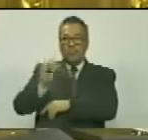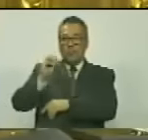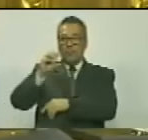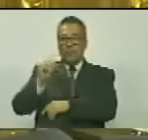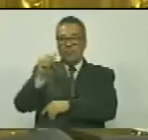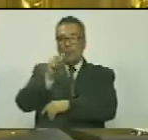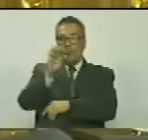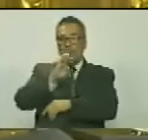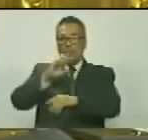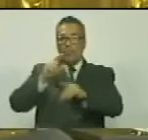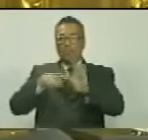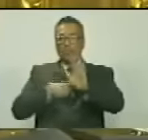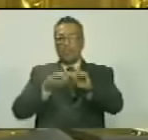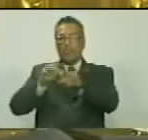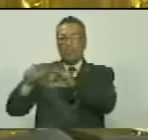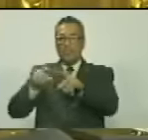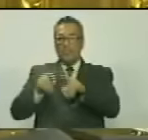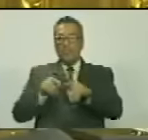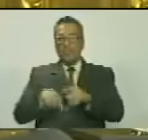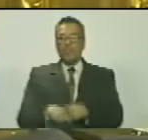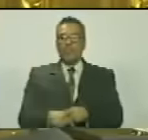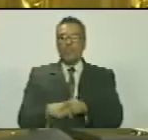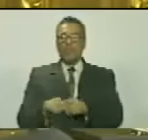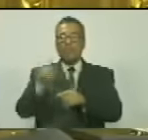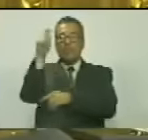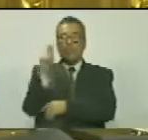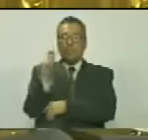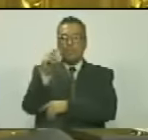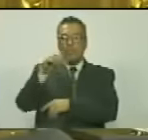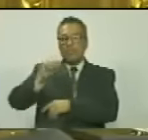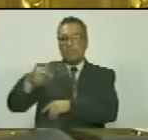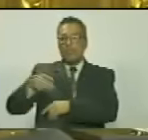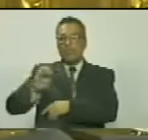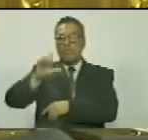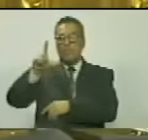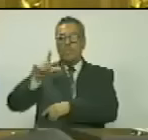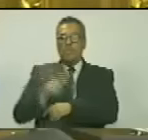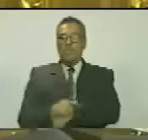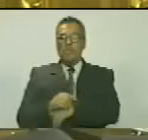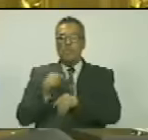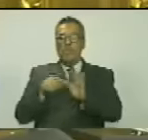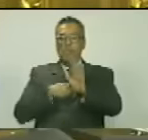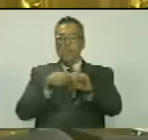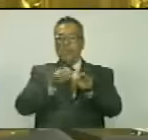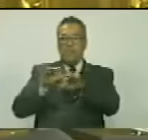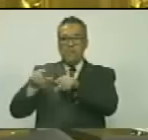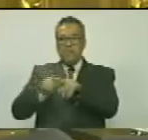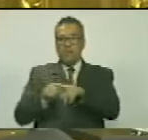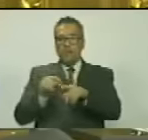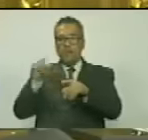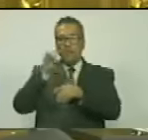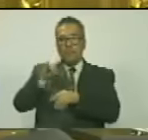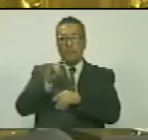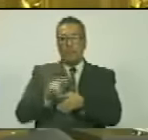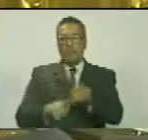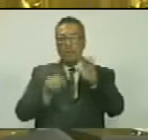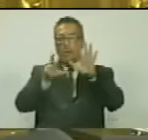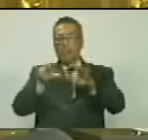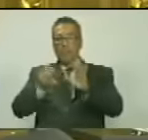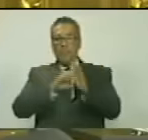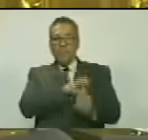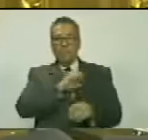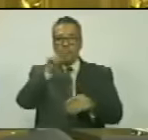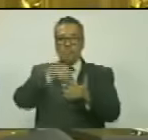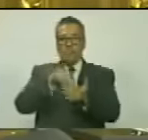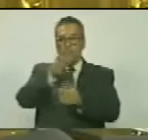Figuera González lo hizo ante el secretario accidental y el diputado Ángel Alfredo Canto ante la secretaría el día lunes 8 de enero